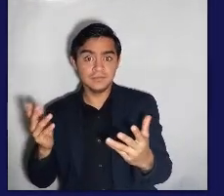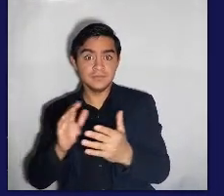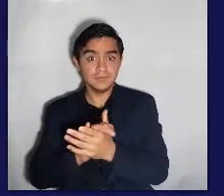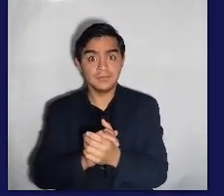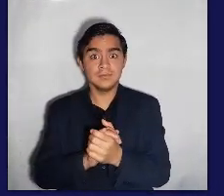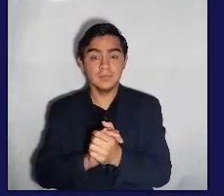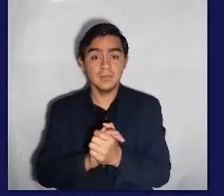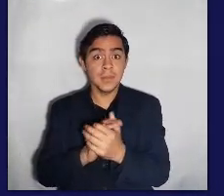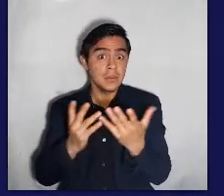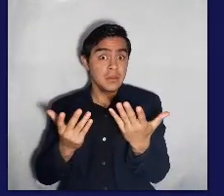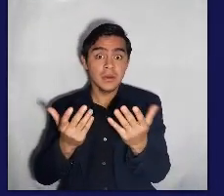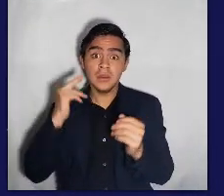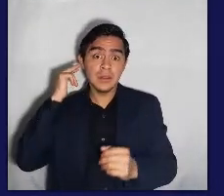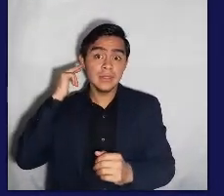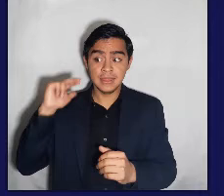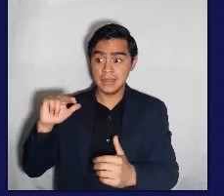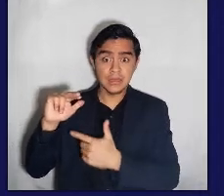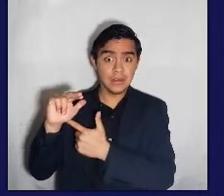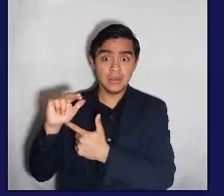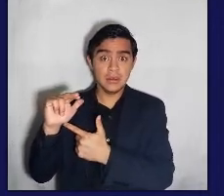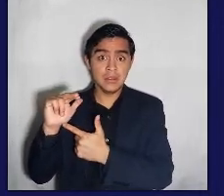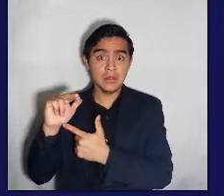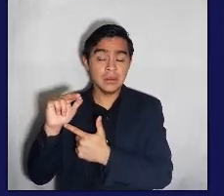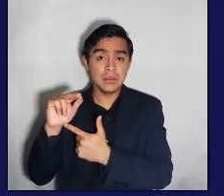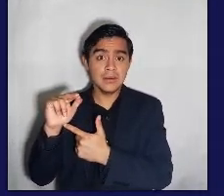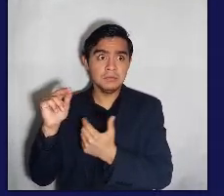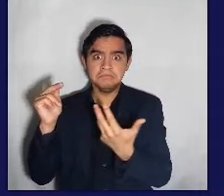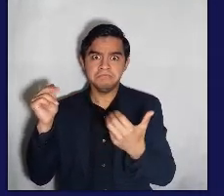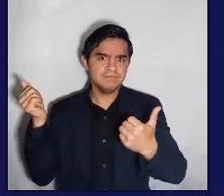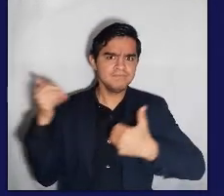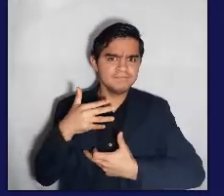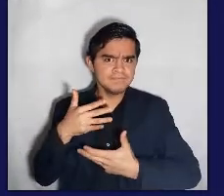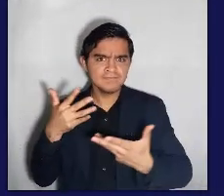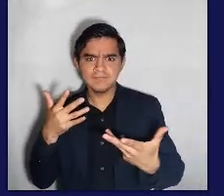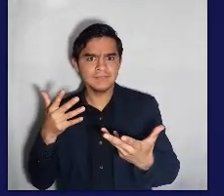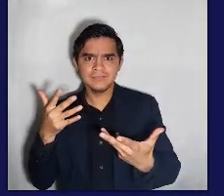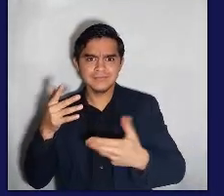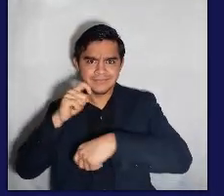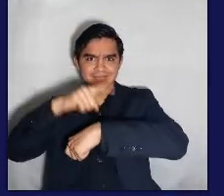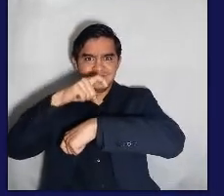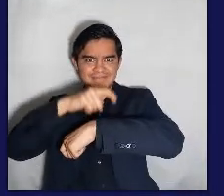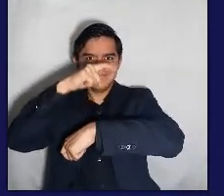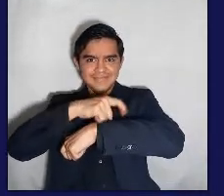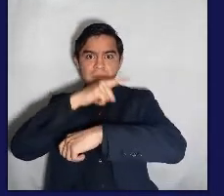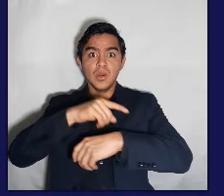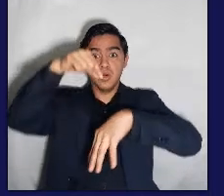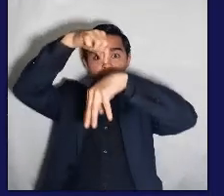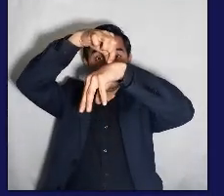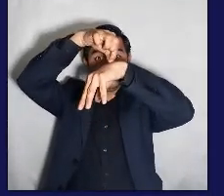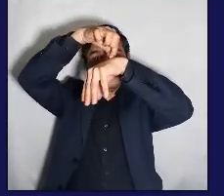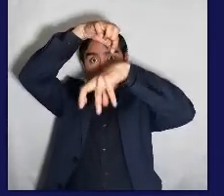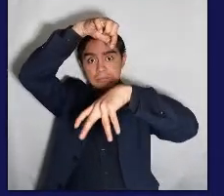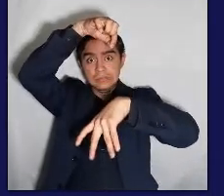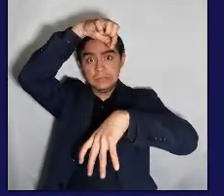consolando. Al mismo tiempo, que si a una niña le asustan, no sé,